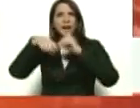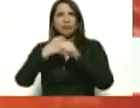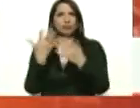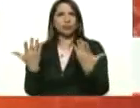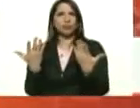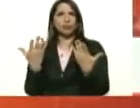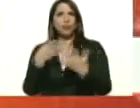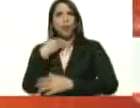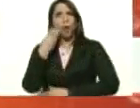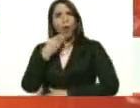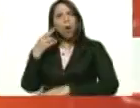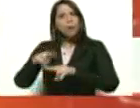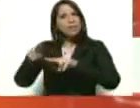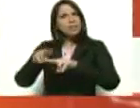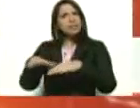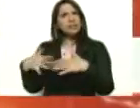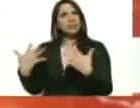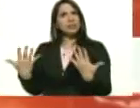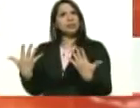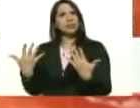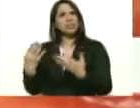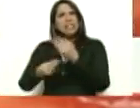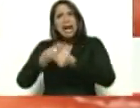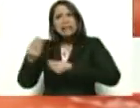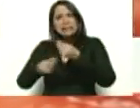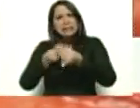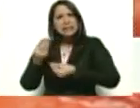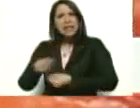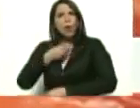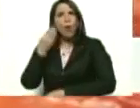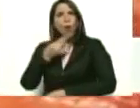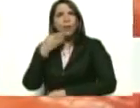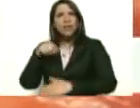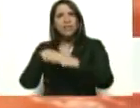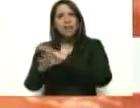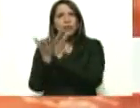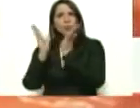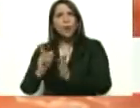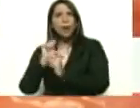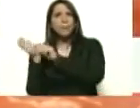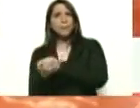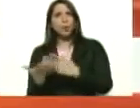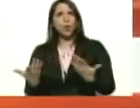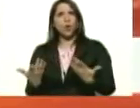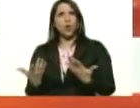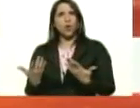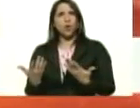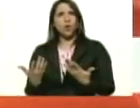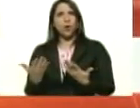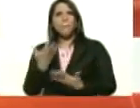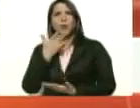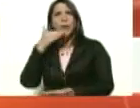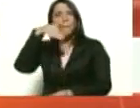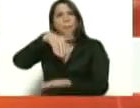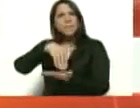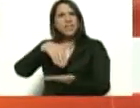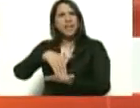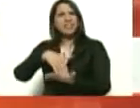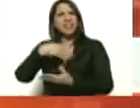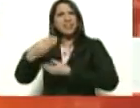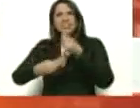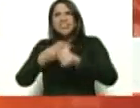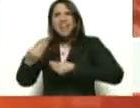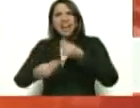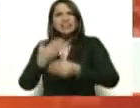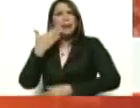jovencitos, muchachitos, y qué hacen esos muchachos ahí. Hay muchachos que vienen de Miranda, por ejemplo, y qué hace por allá ese muchacho y